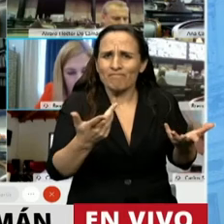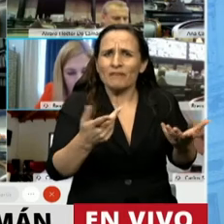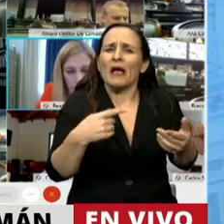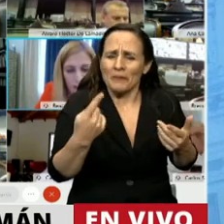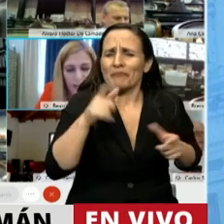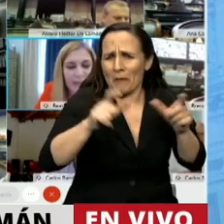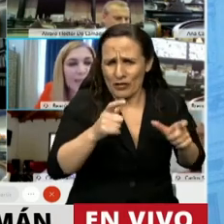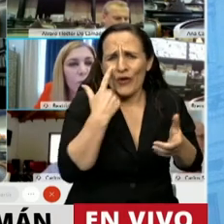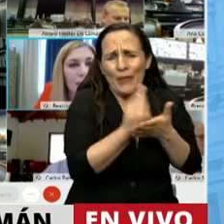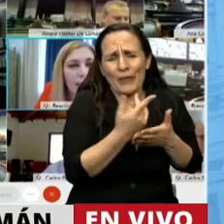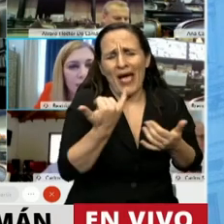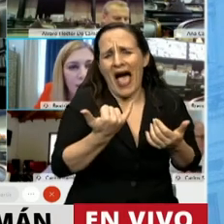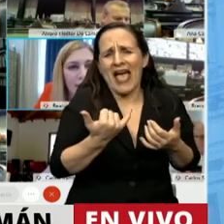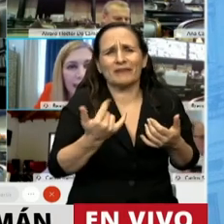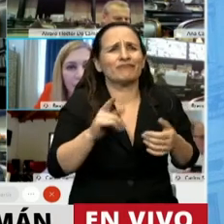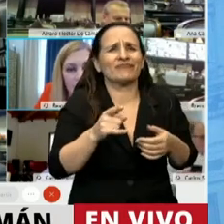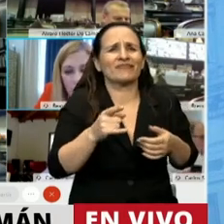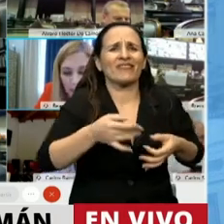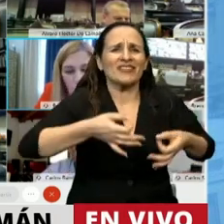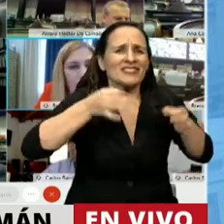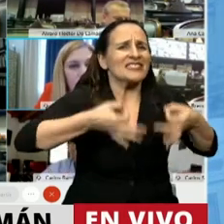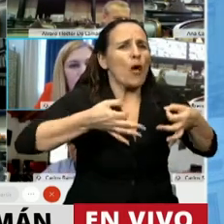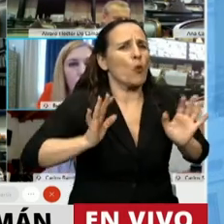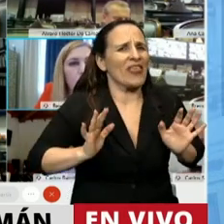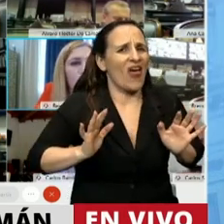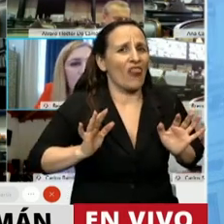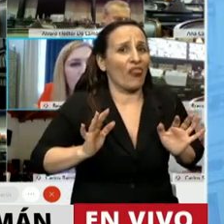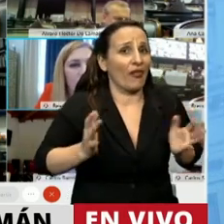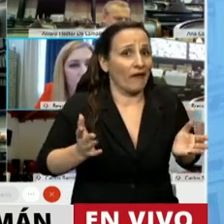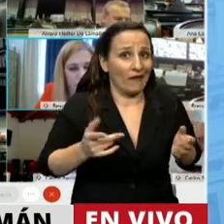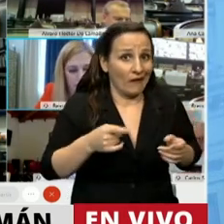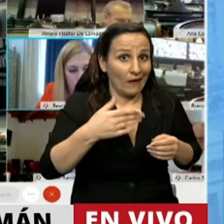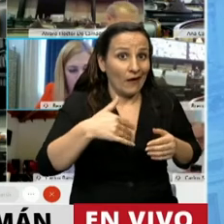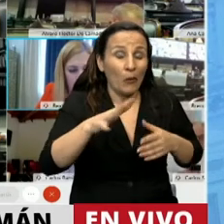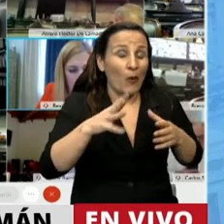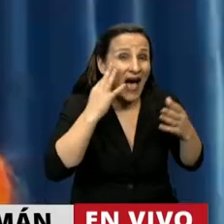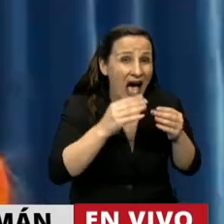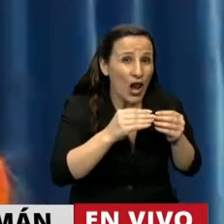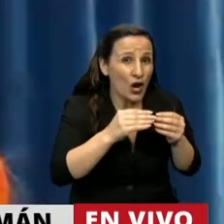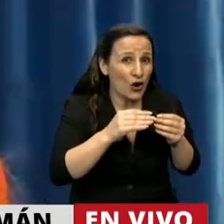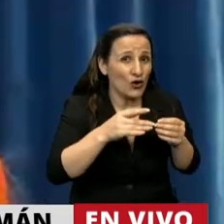seguridades. La seguridad de que la mayoría de los casos no se van a esclorecer.